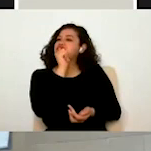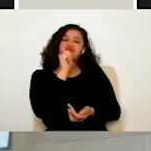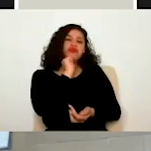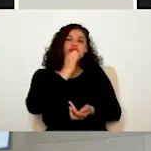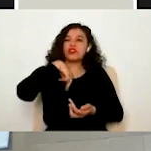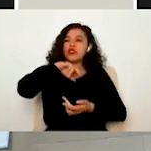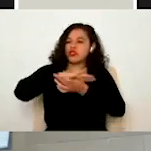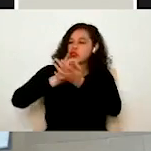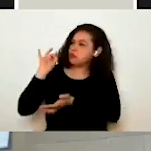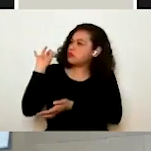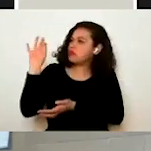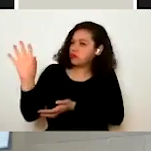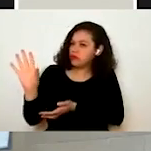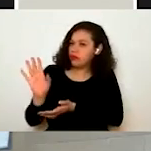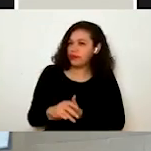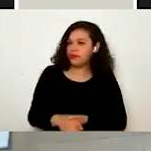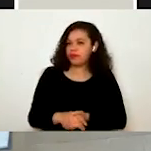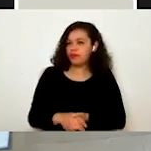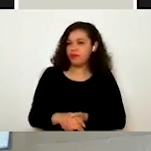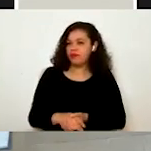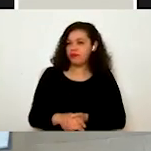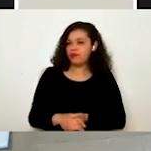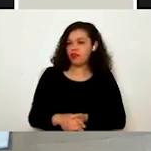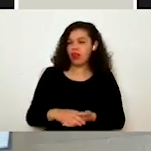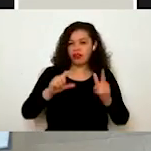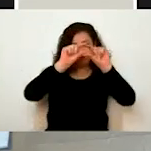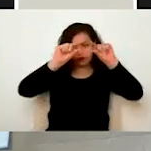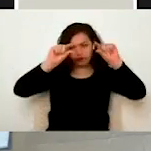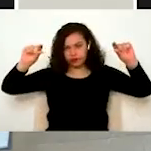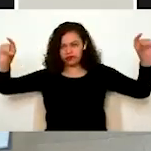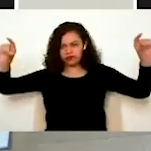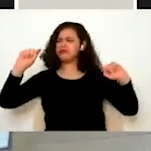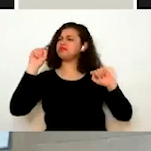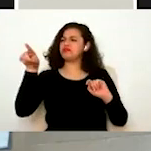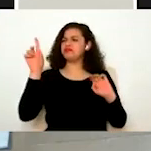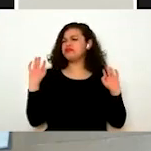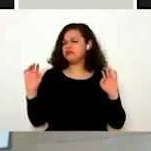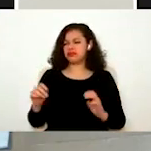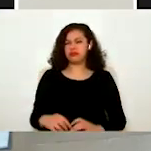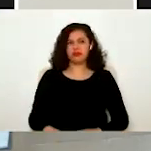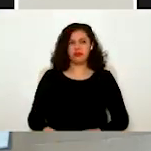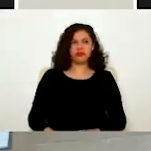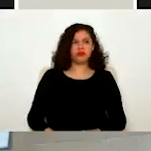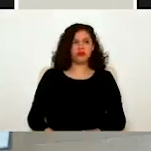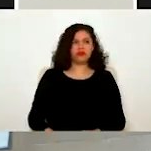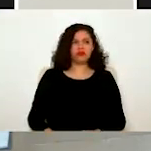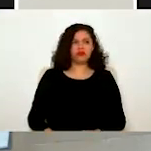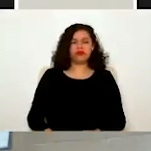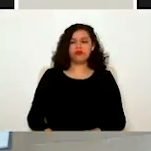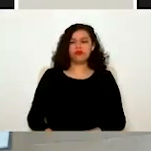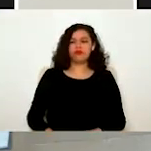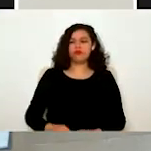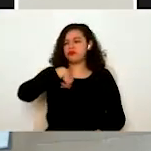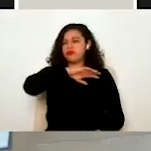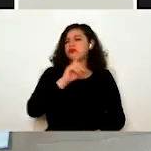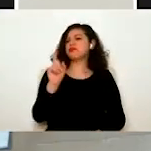Le hacemos clic aquí, cualquier parte sobre el registro del trámite. Y le damos clic si ya